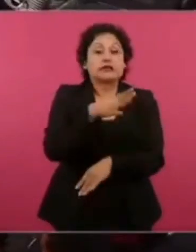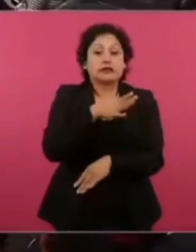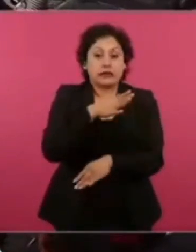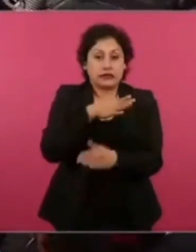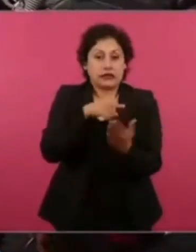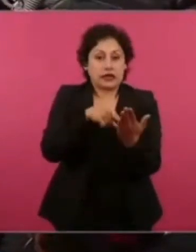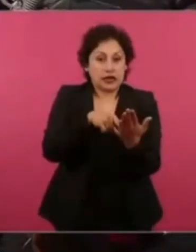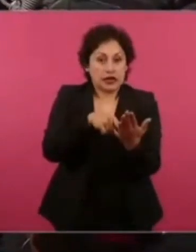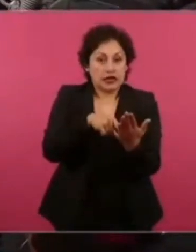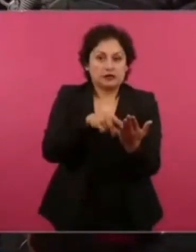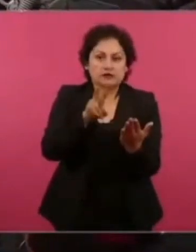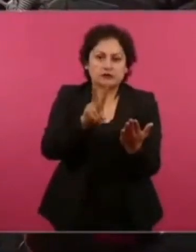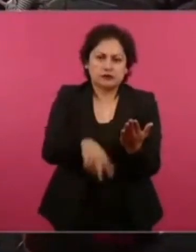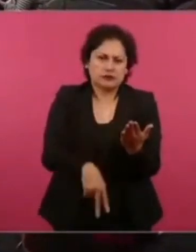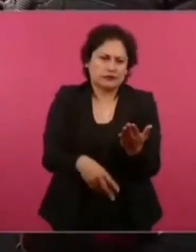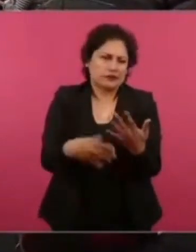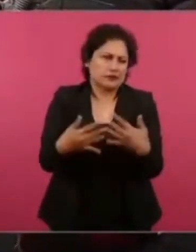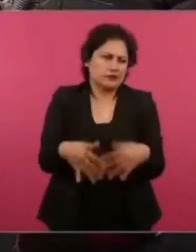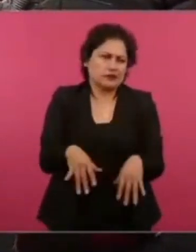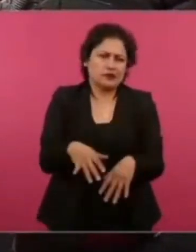muy deficientes.